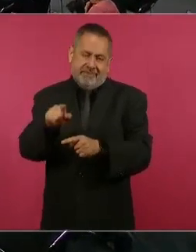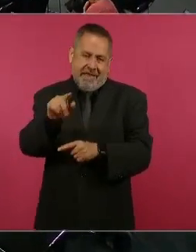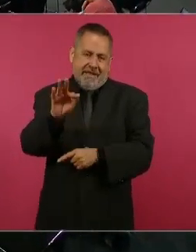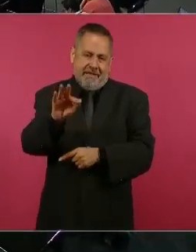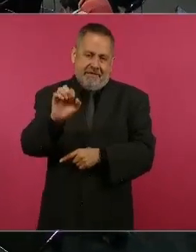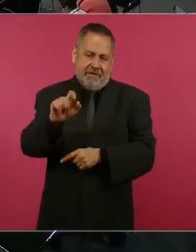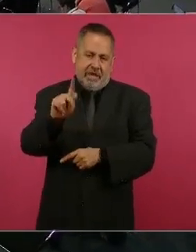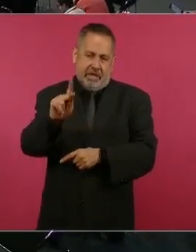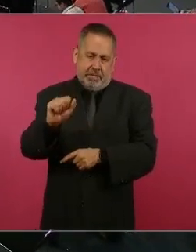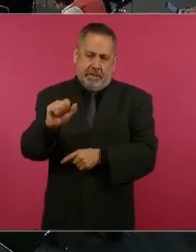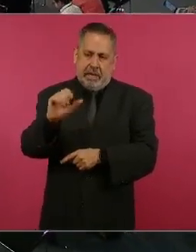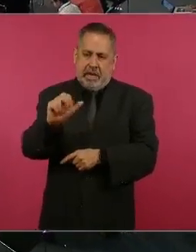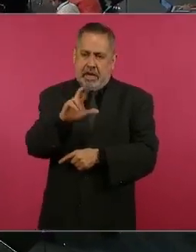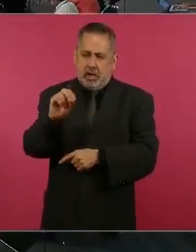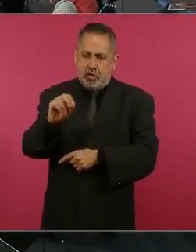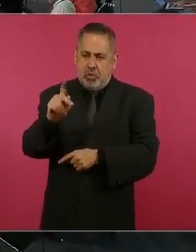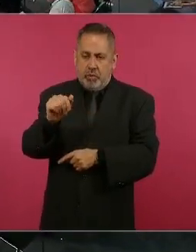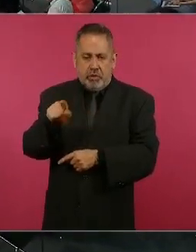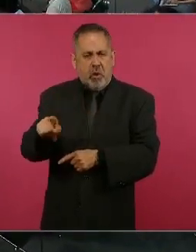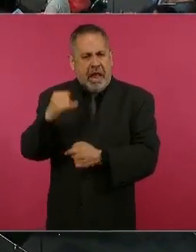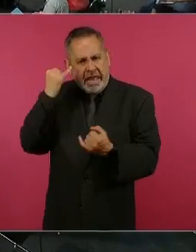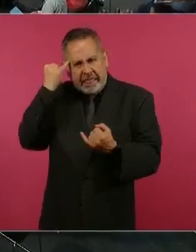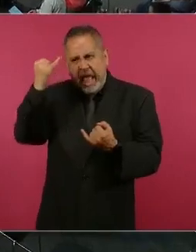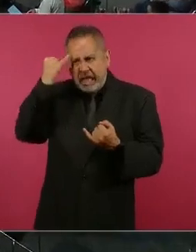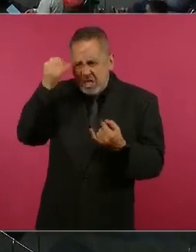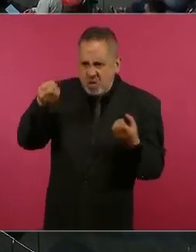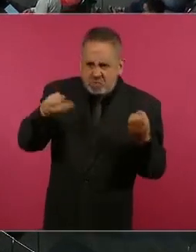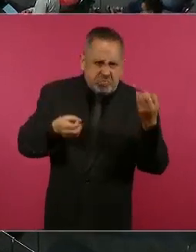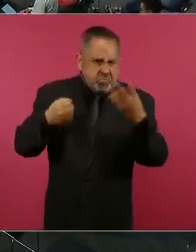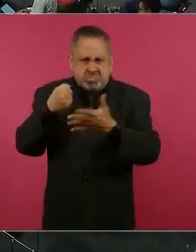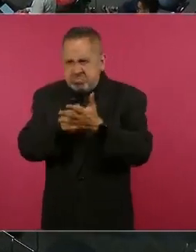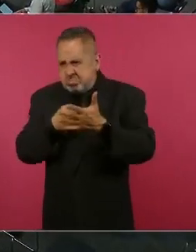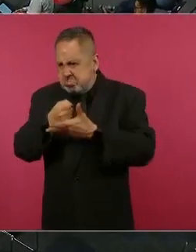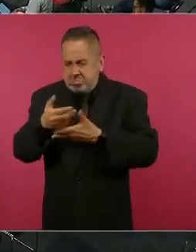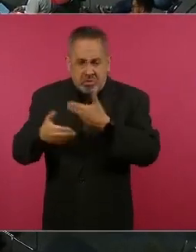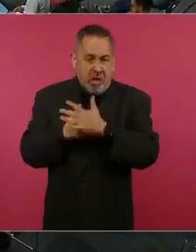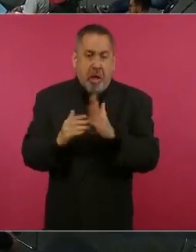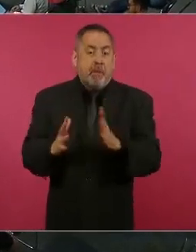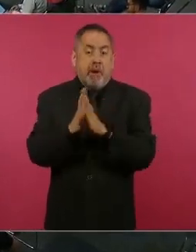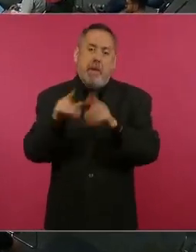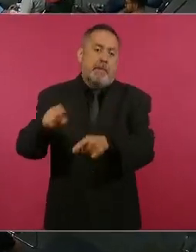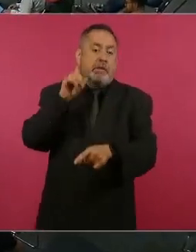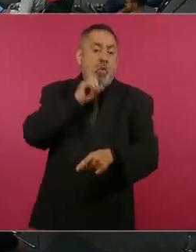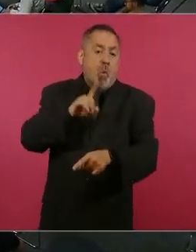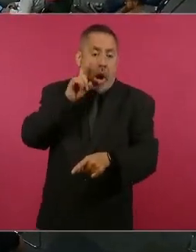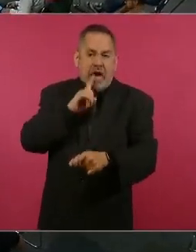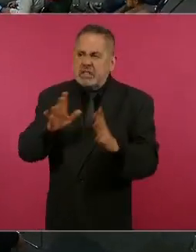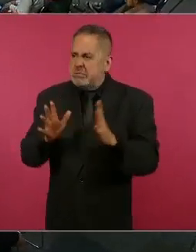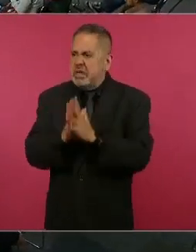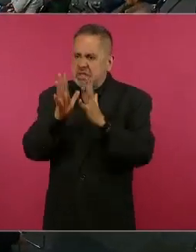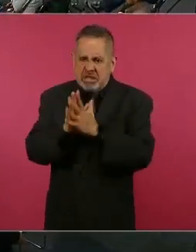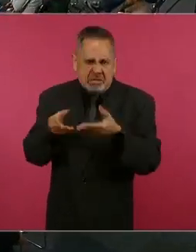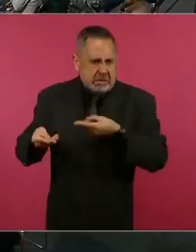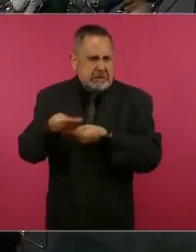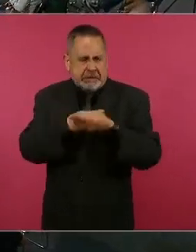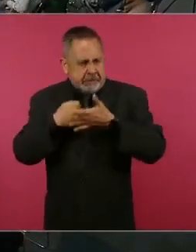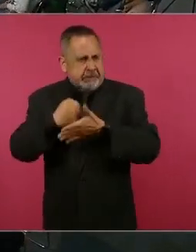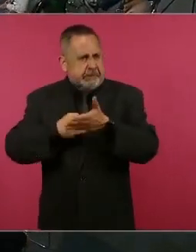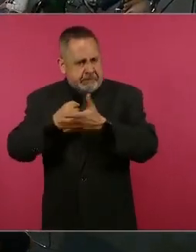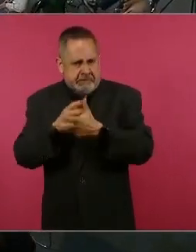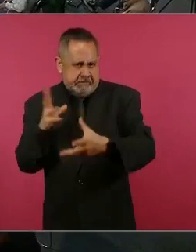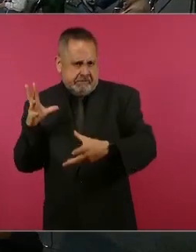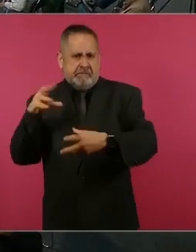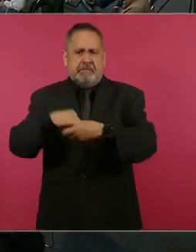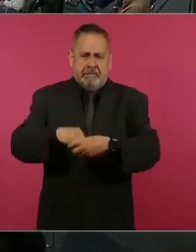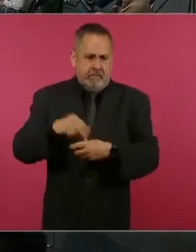Puerto. Ahí están las ideas, la participación de las mujeres en la vida pública, en vida